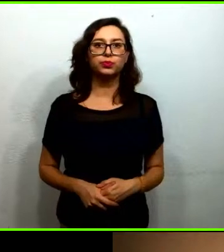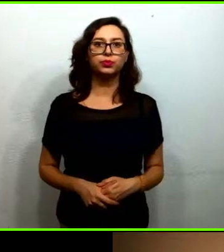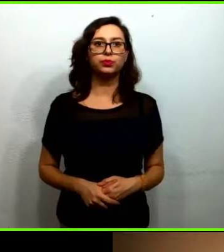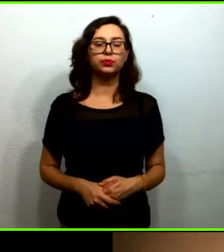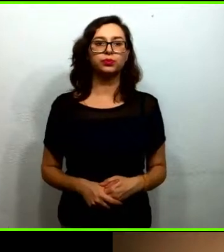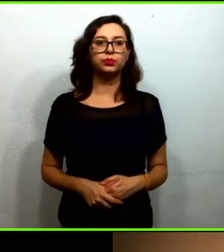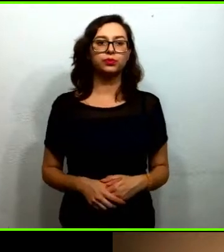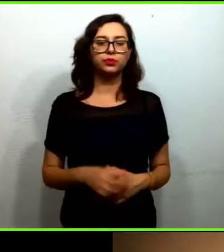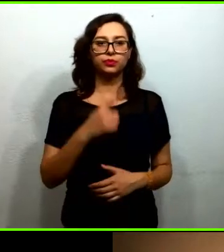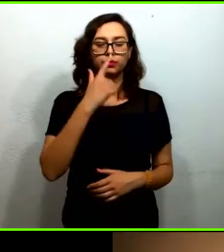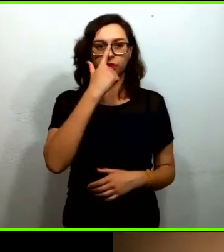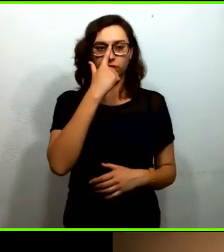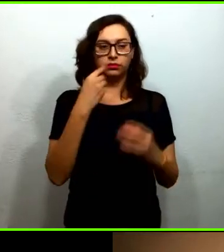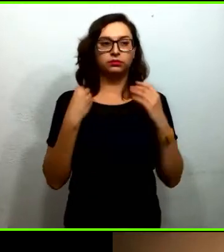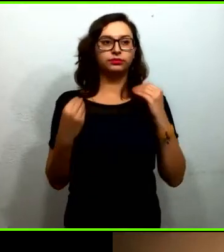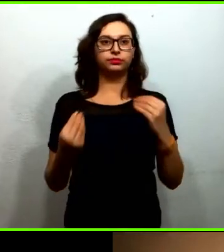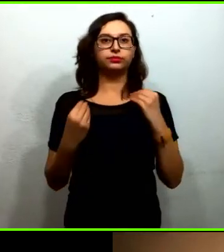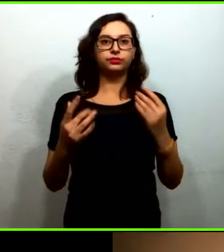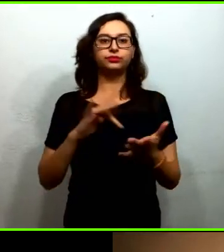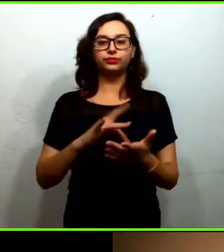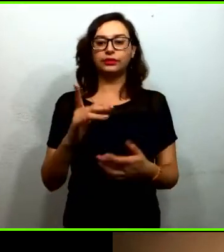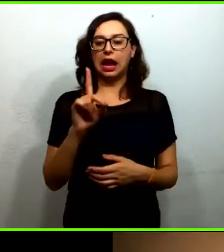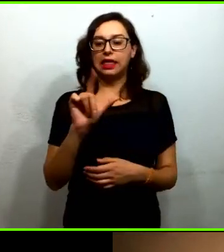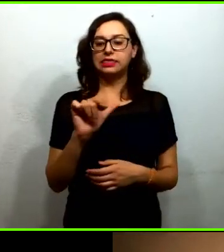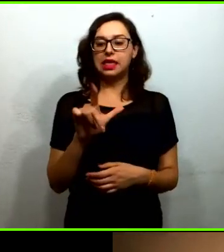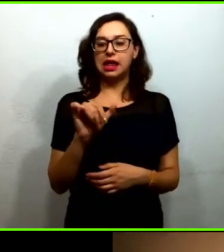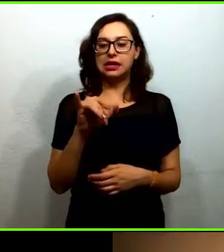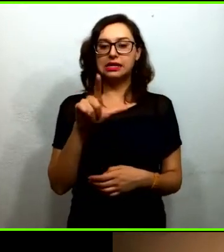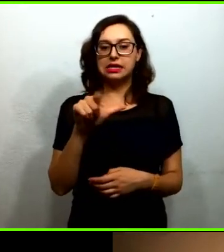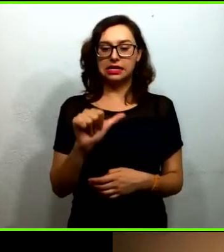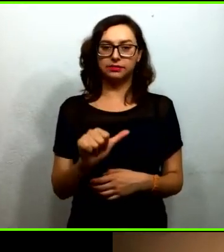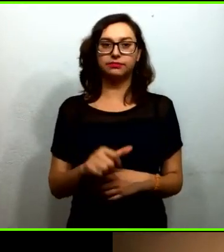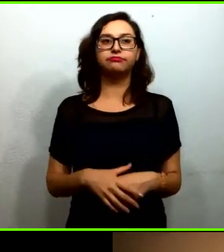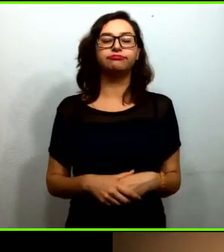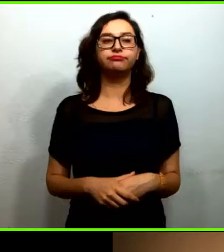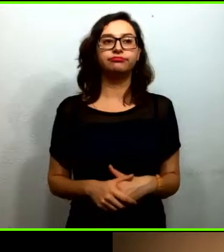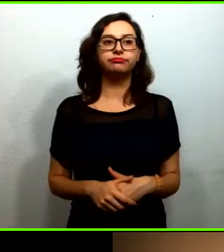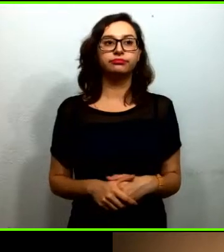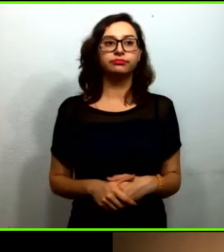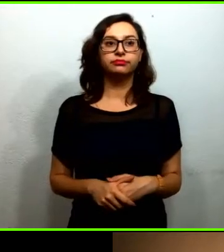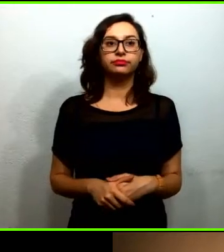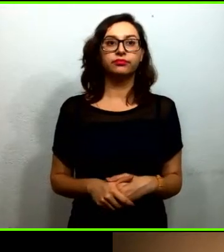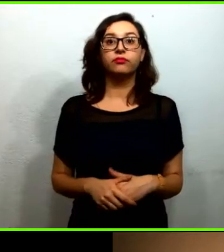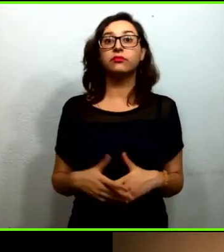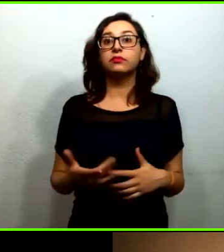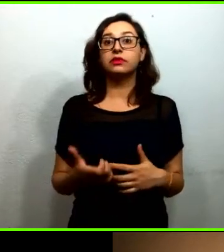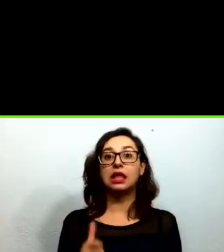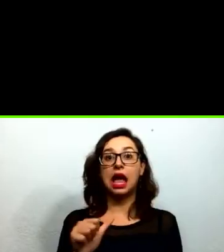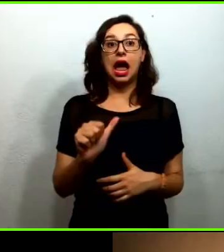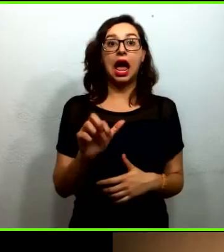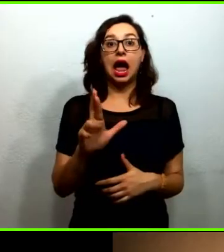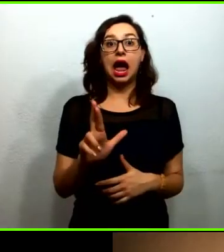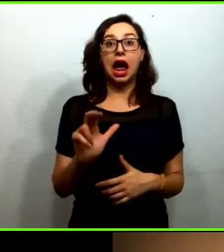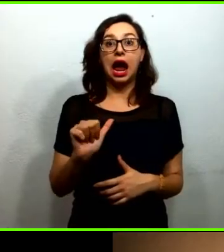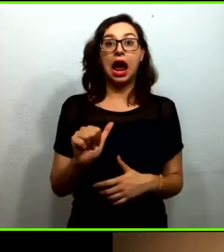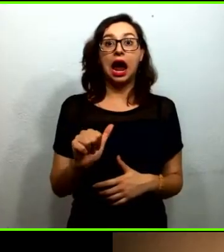muchísimas gracias Dalila por tus reflexiones ahora en la azul quieres compartir tus reflexiones